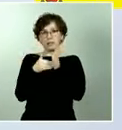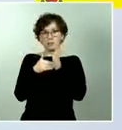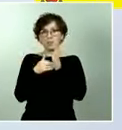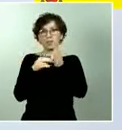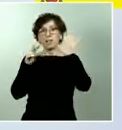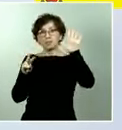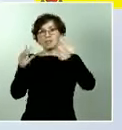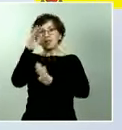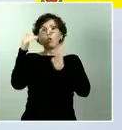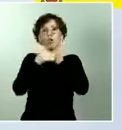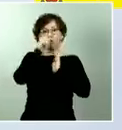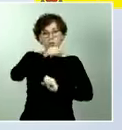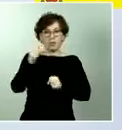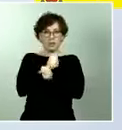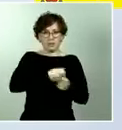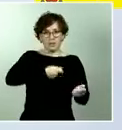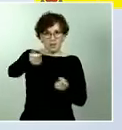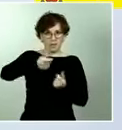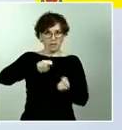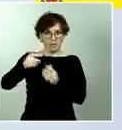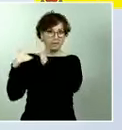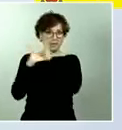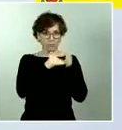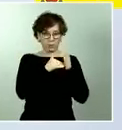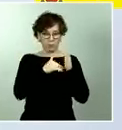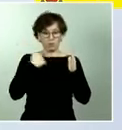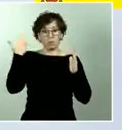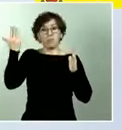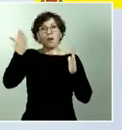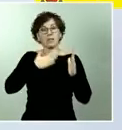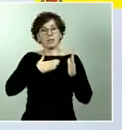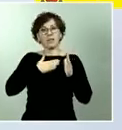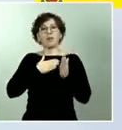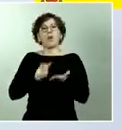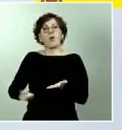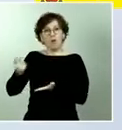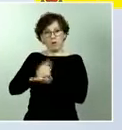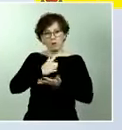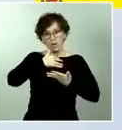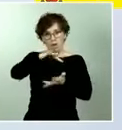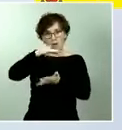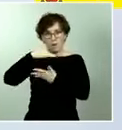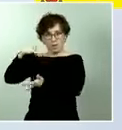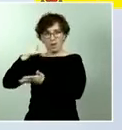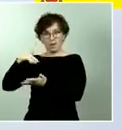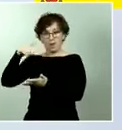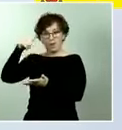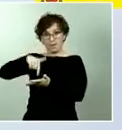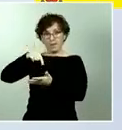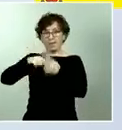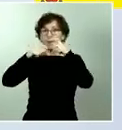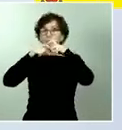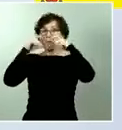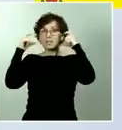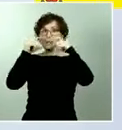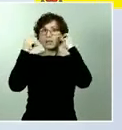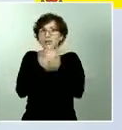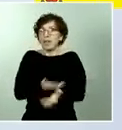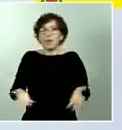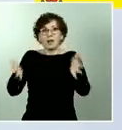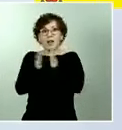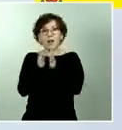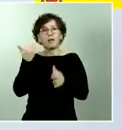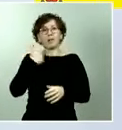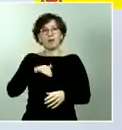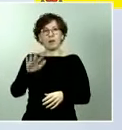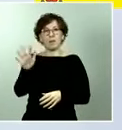Y mañana iniciaremos el reparto de los nuevos envíos con los que el número de mascarillas recibidas ascenderá en torno a